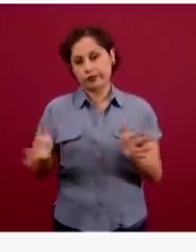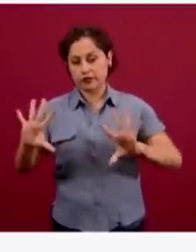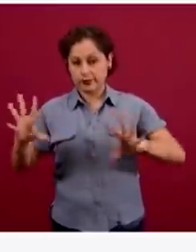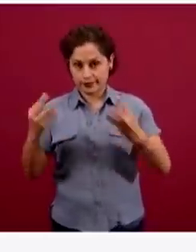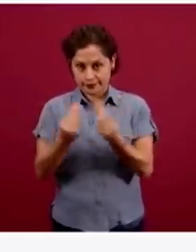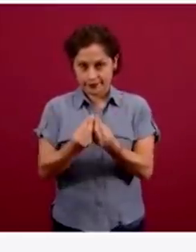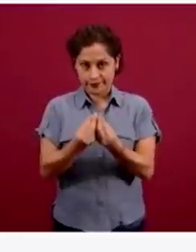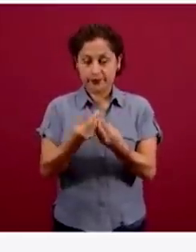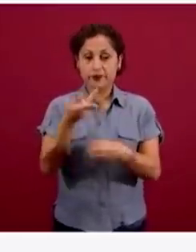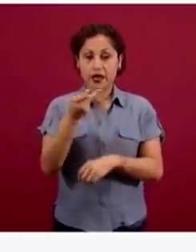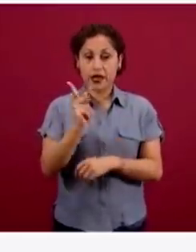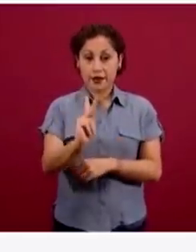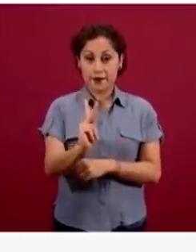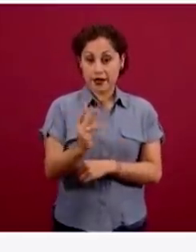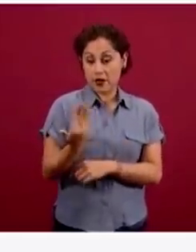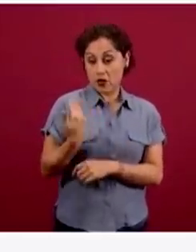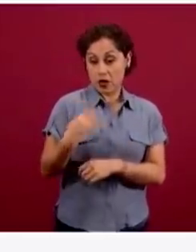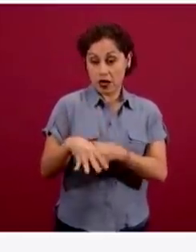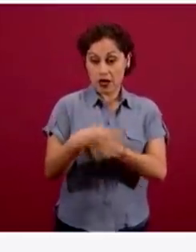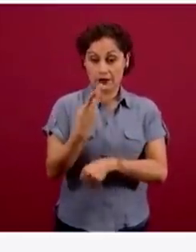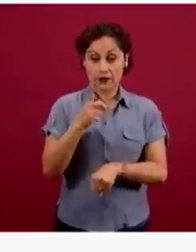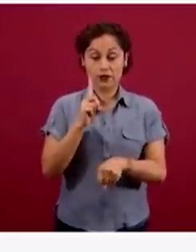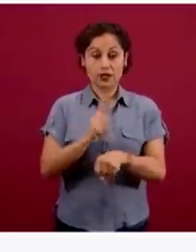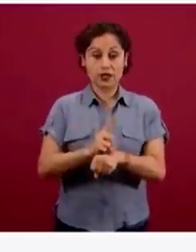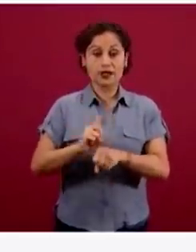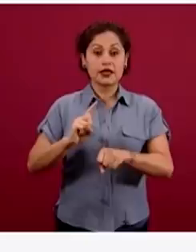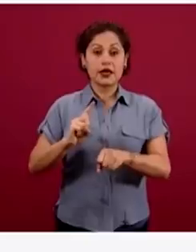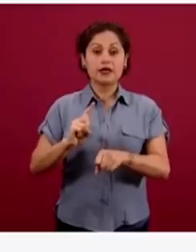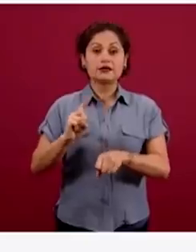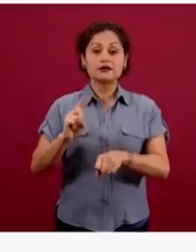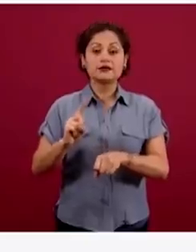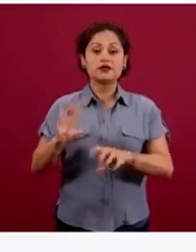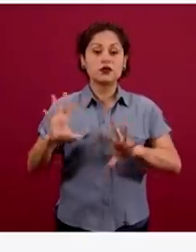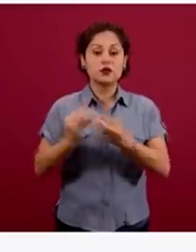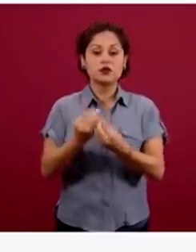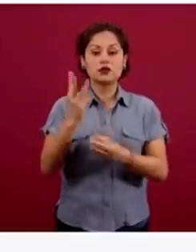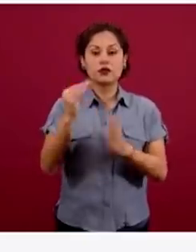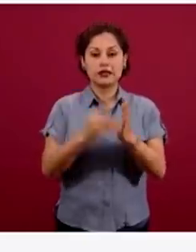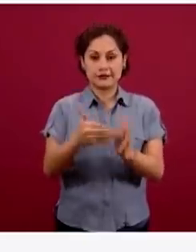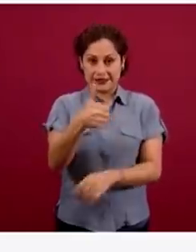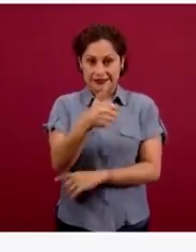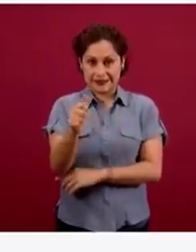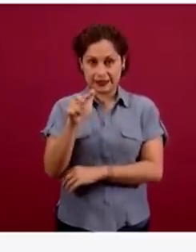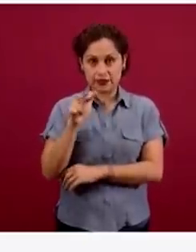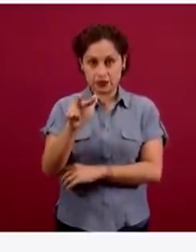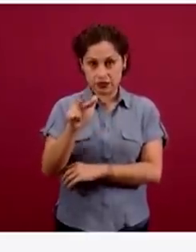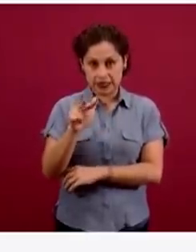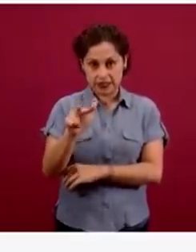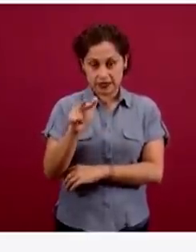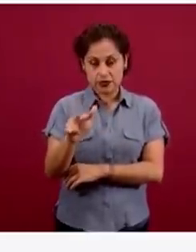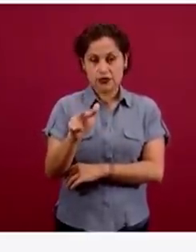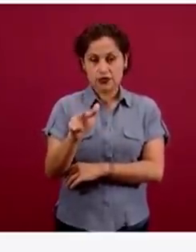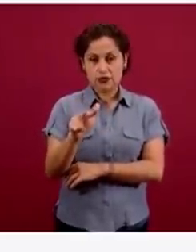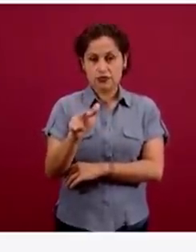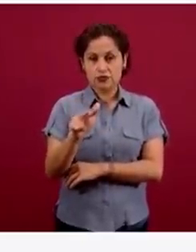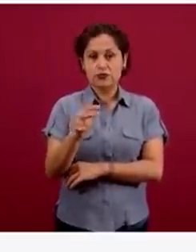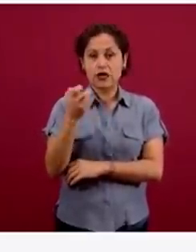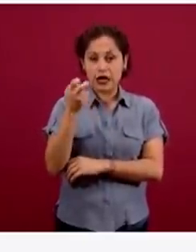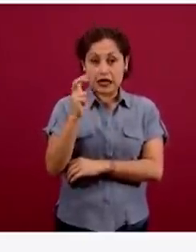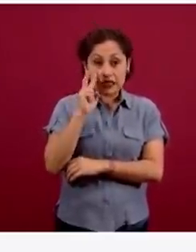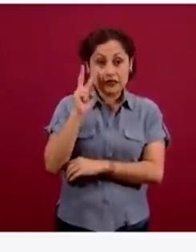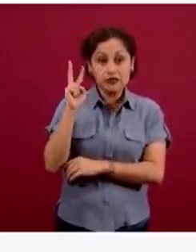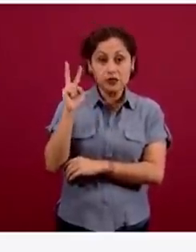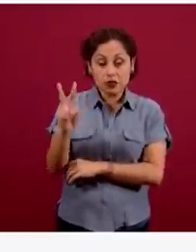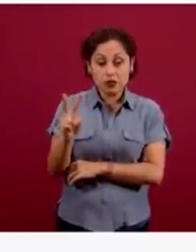en los últimos 14 días tenemos 3 mil 618 casos. Este es el motor de la epidemia, el resto, los